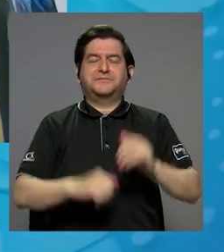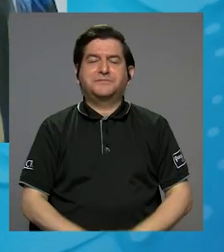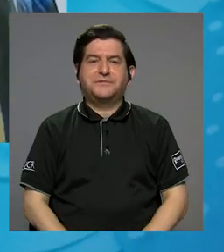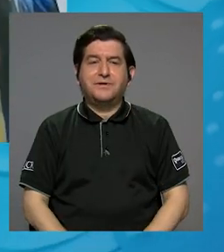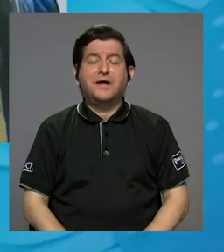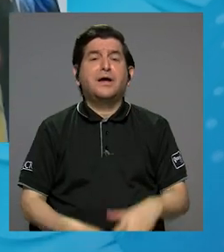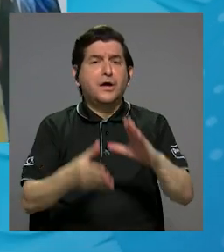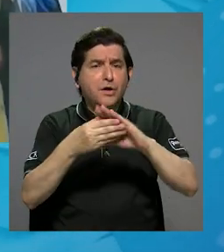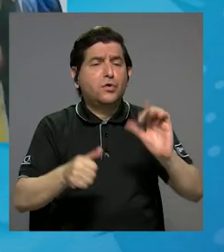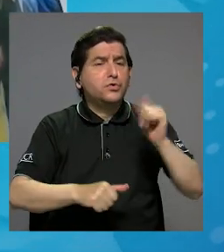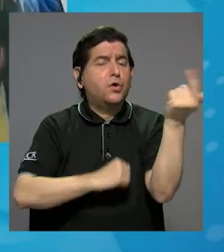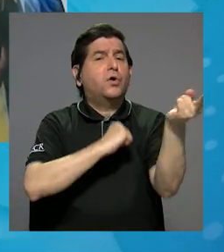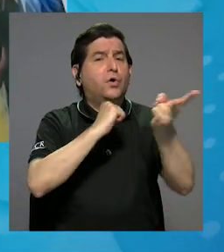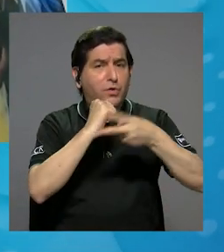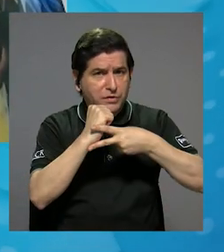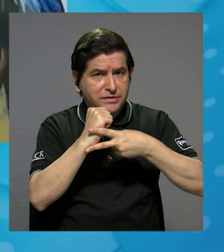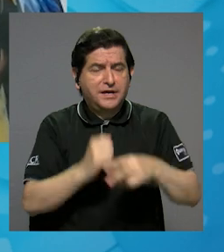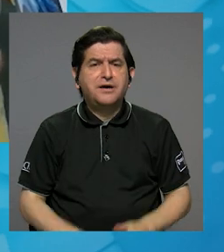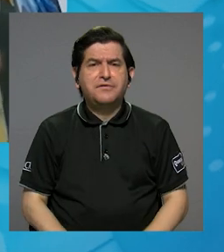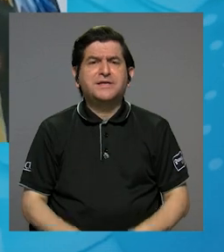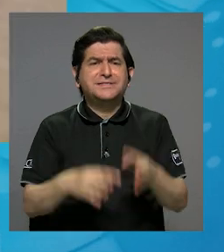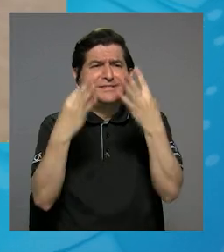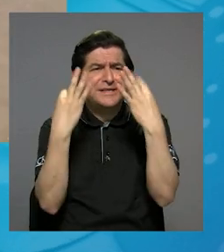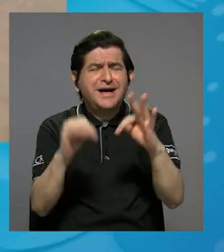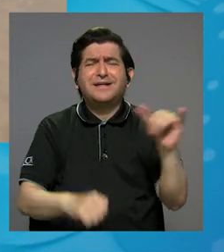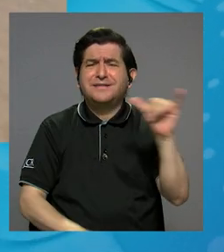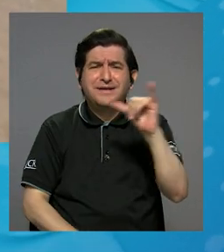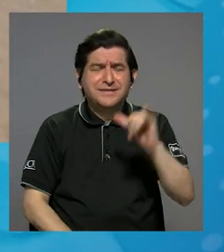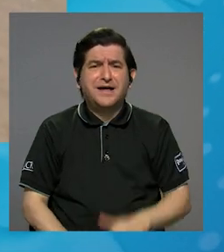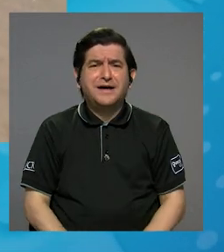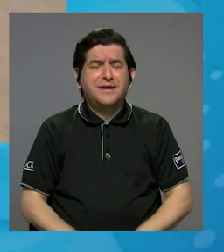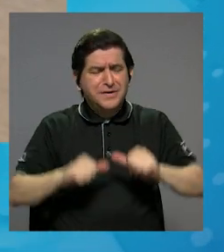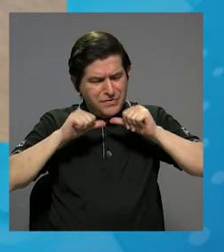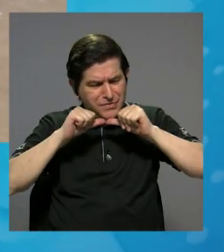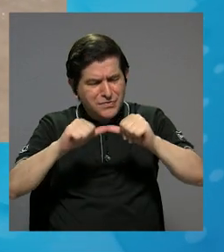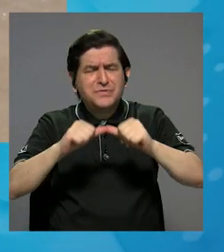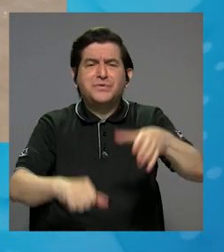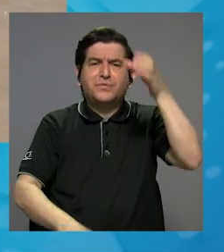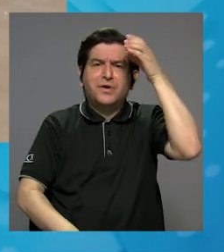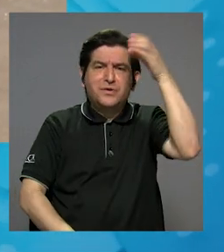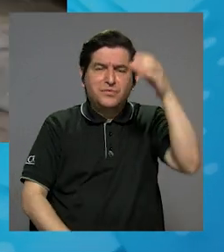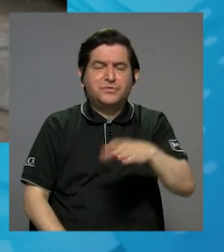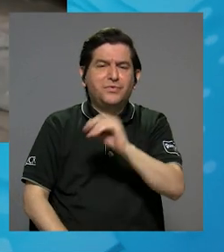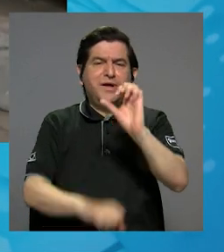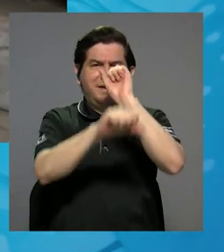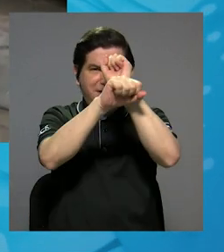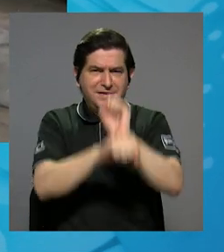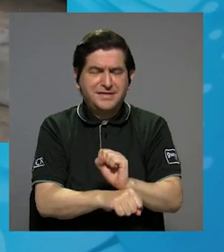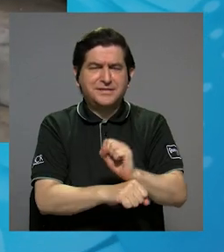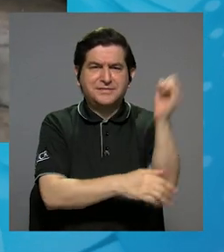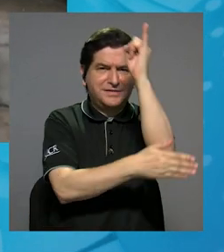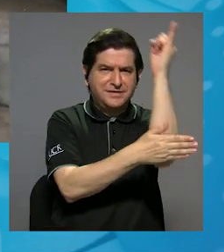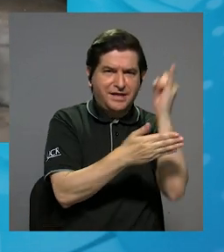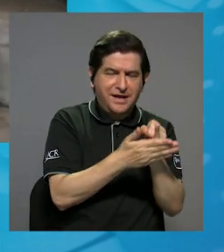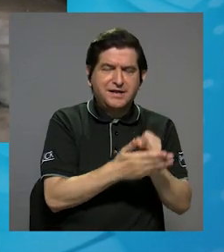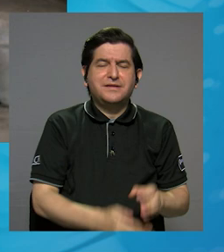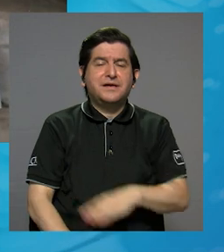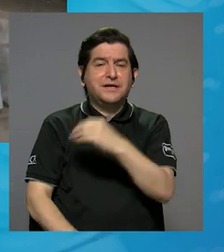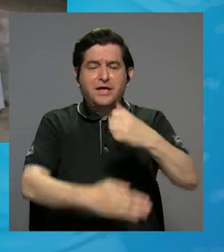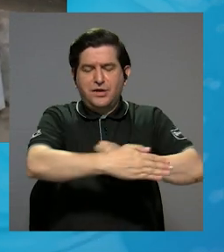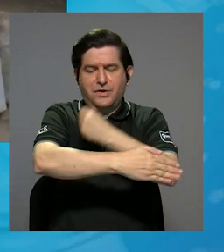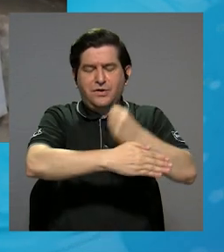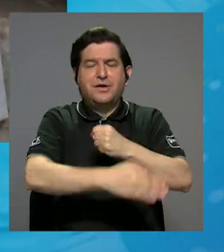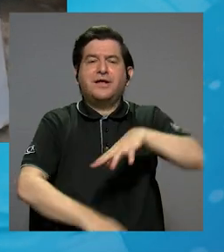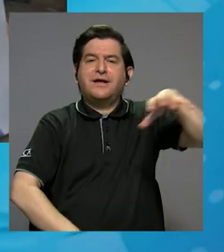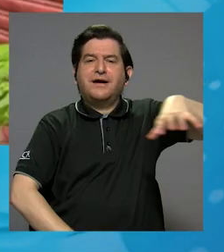pues contó que en otras ocasiones ha procurado de igual forma preservar la cultura y las tradiciones artísticas y culinarias